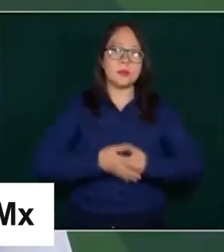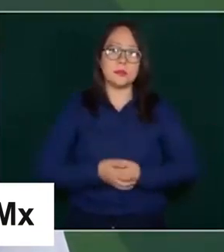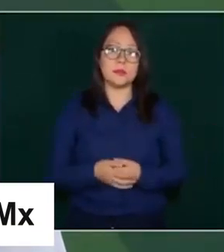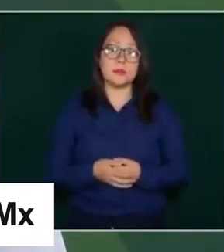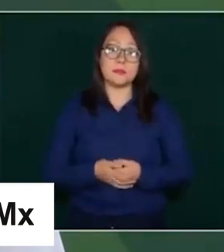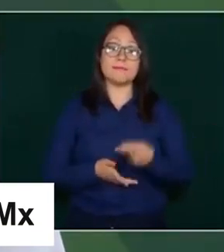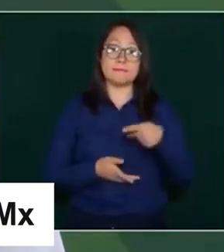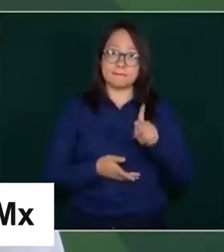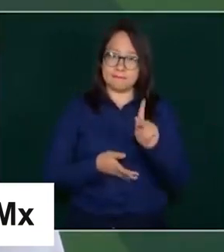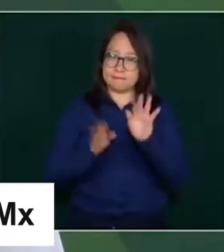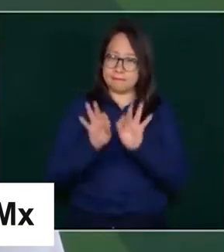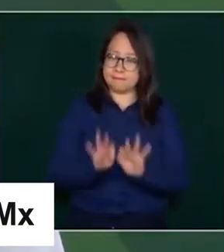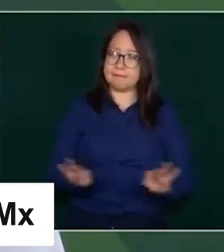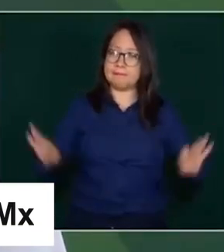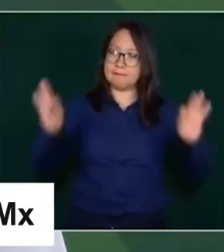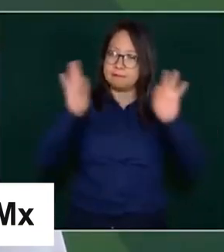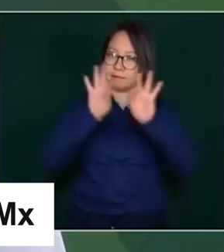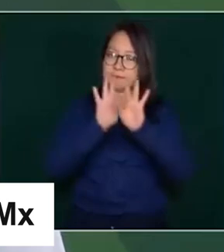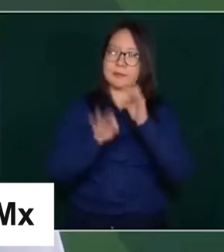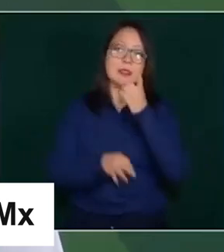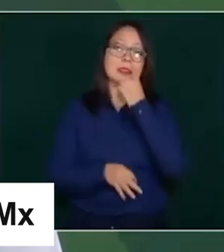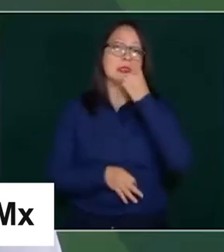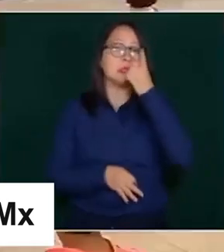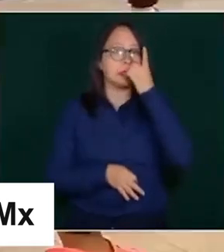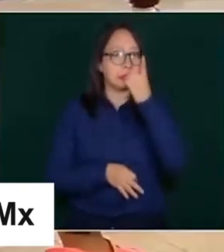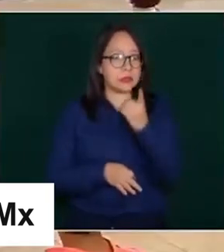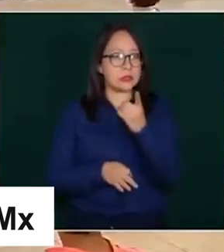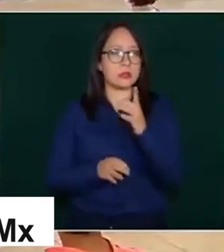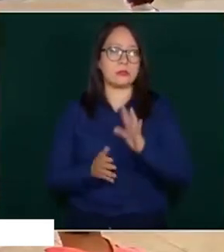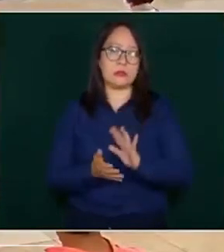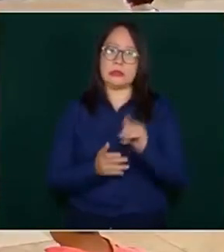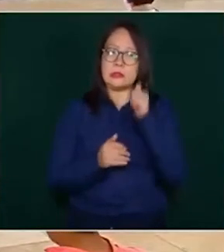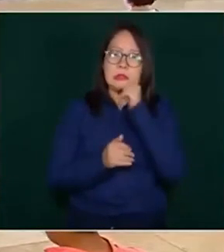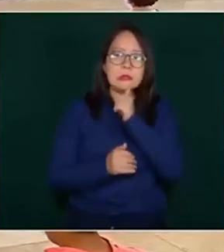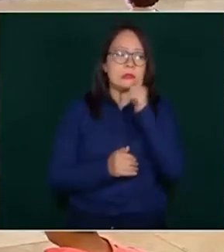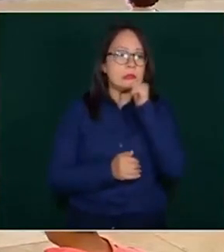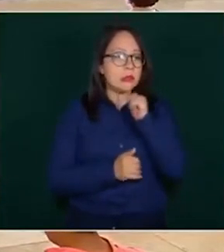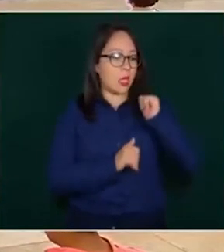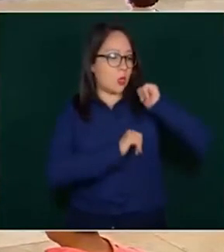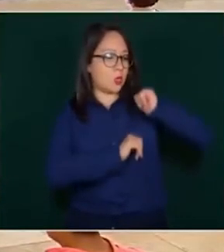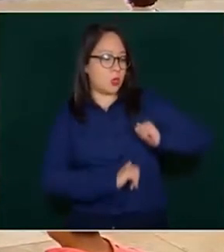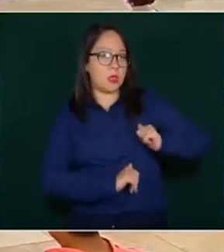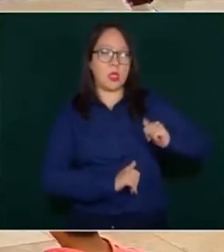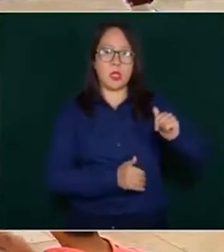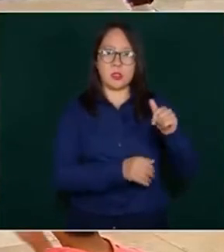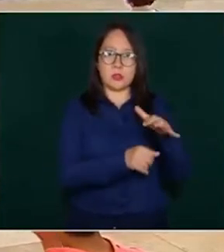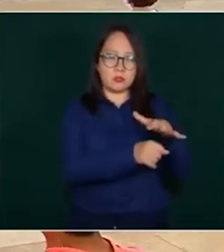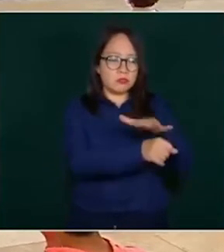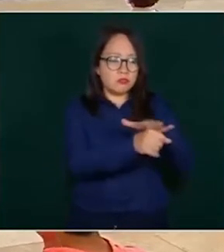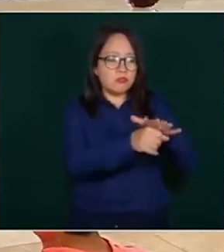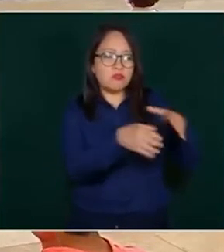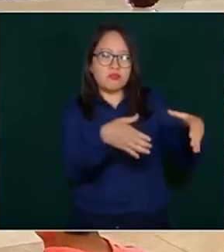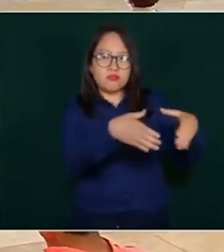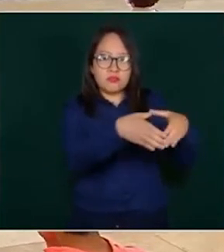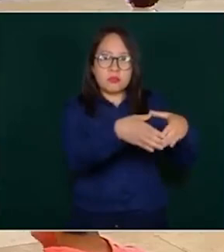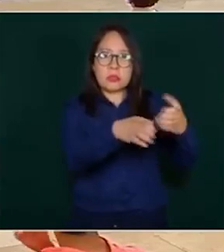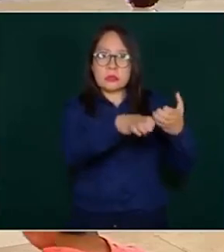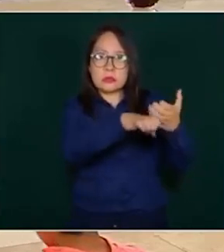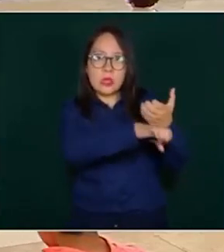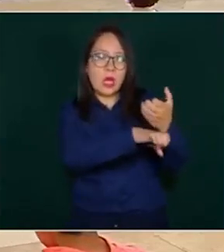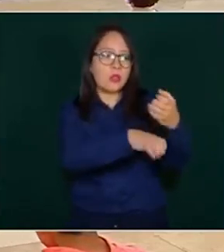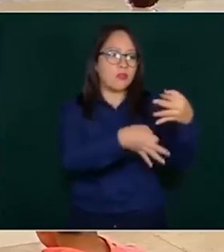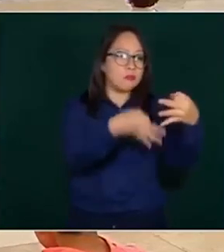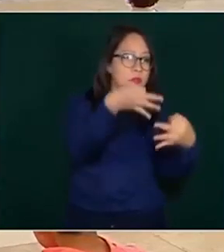resaltar, como lo hemos hecho siempre con las autoridades locales y con las fiscalías cuando hay temas de esta